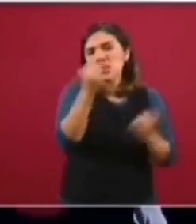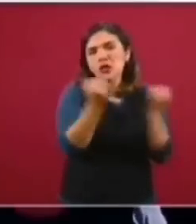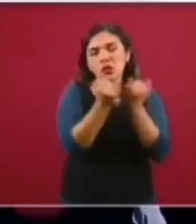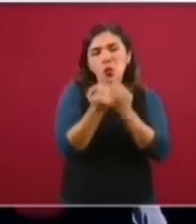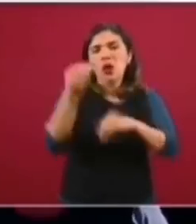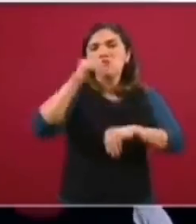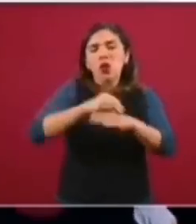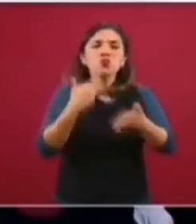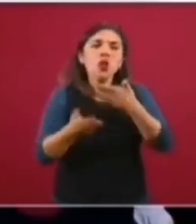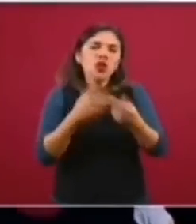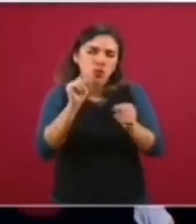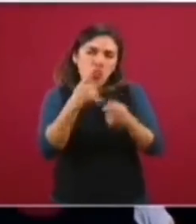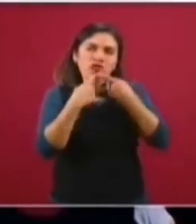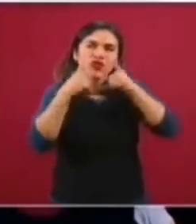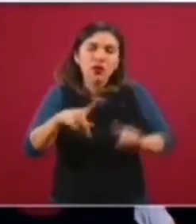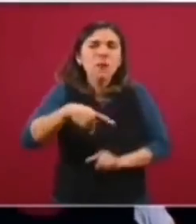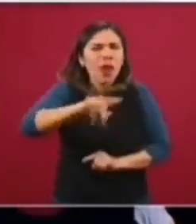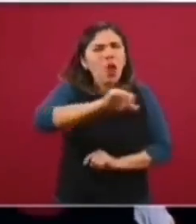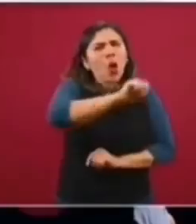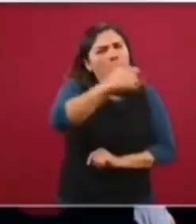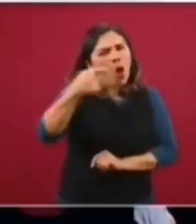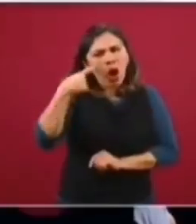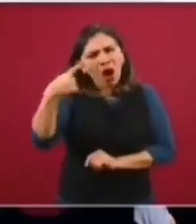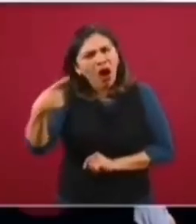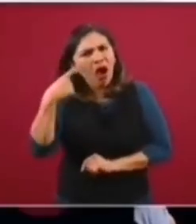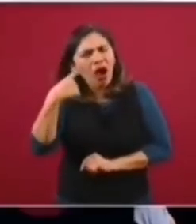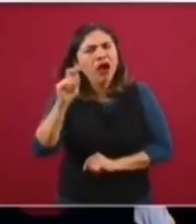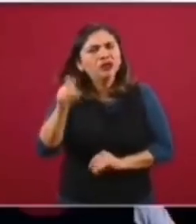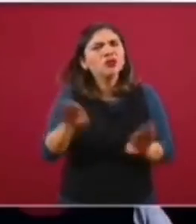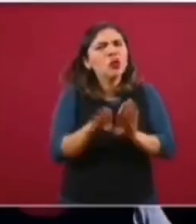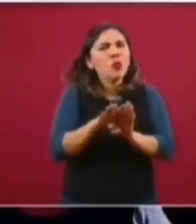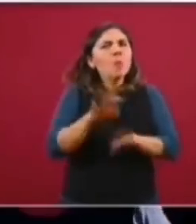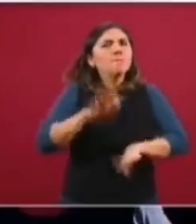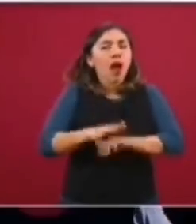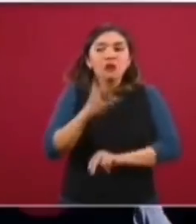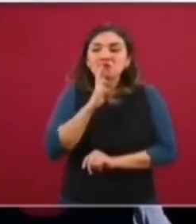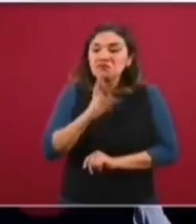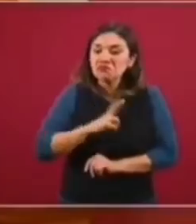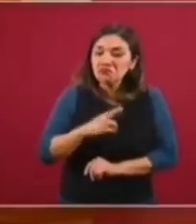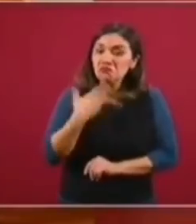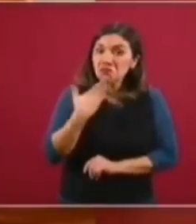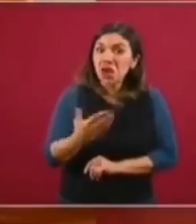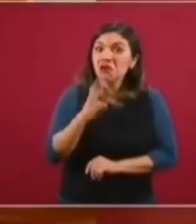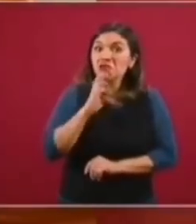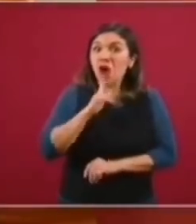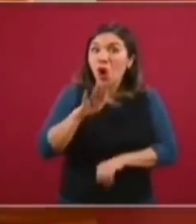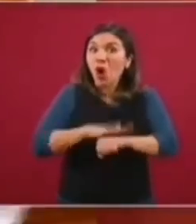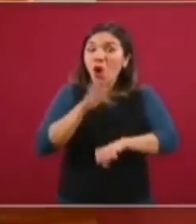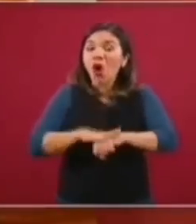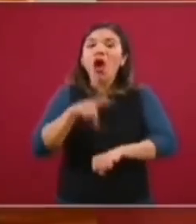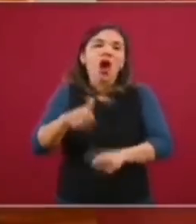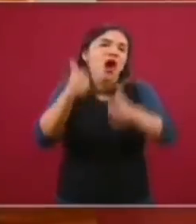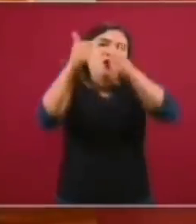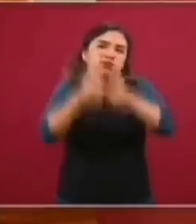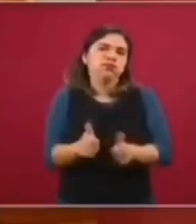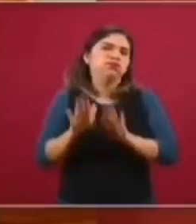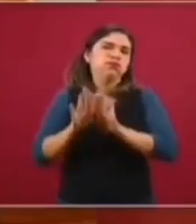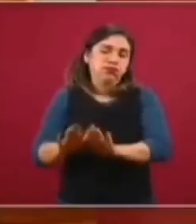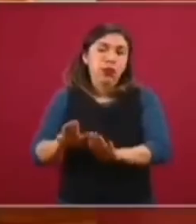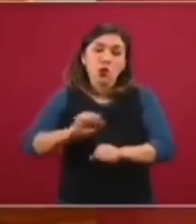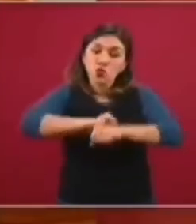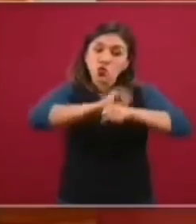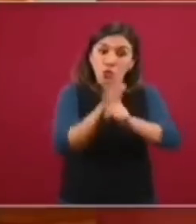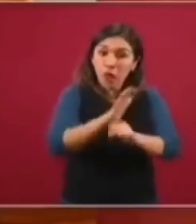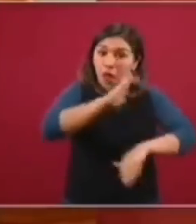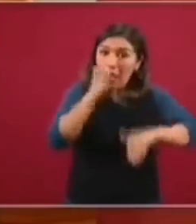modelo diferente. Pero los otros, que son los que nos han resultado mejores, son los que se quedan después del COVID,